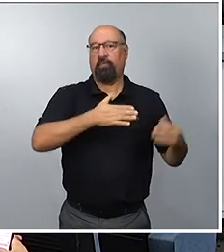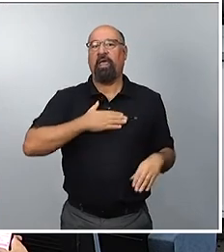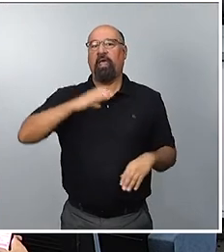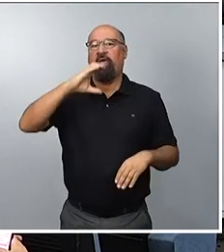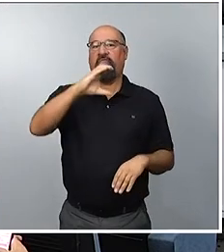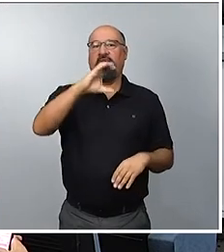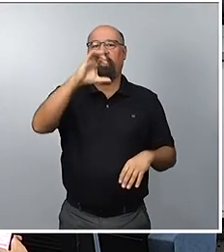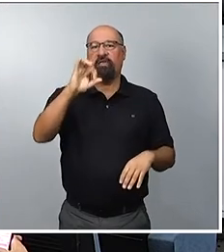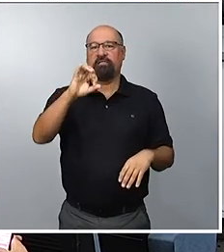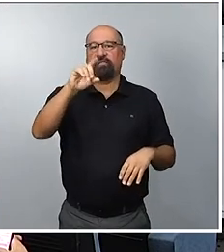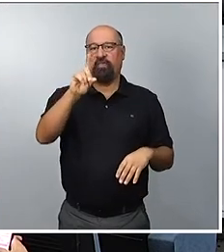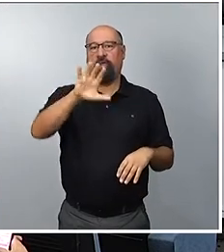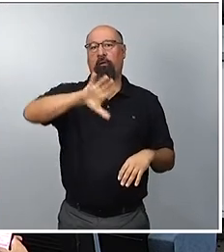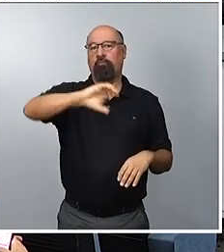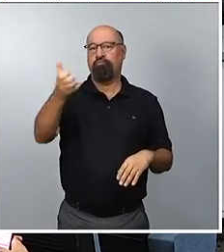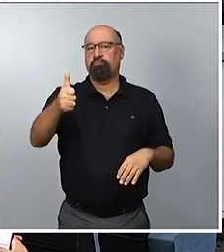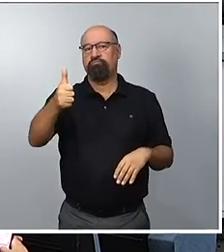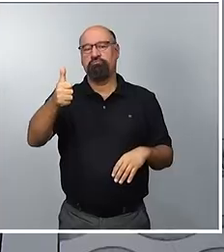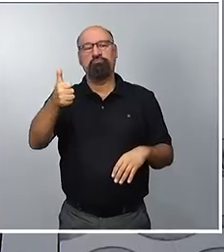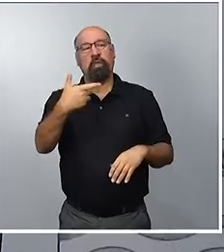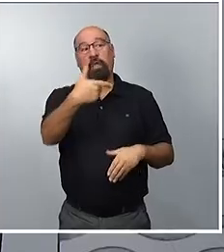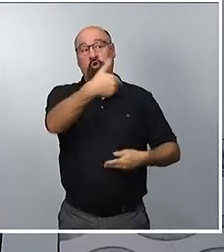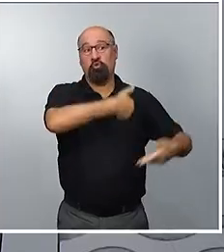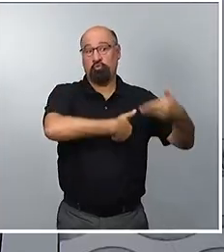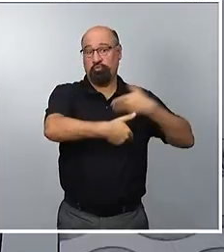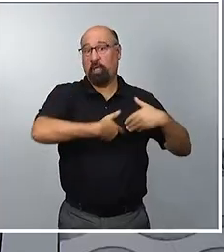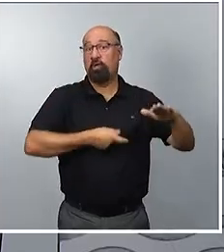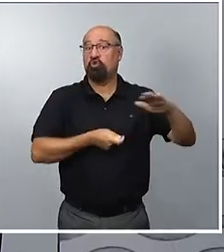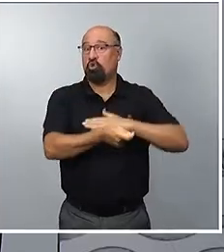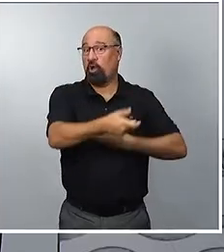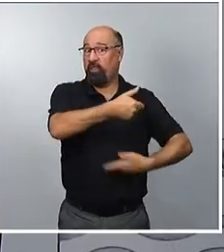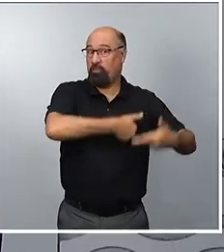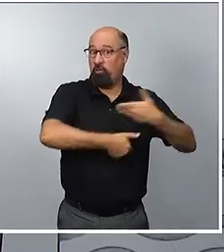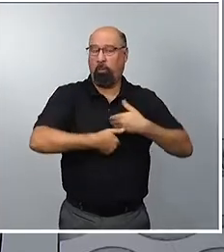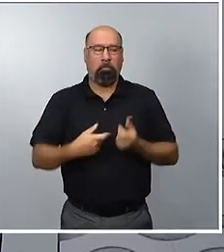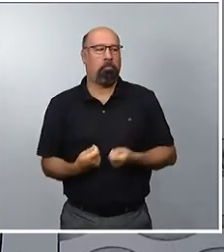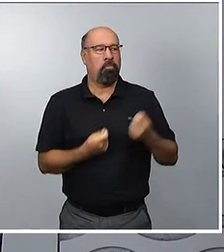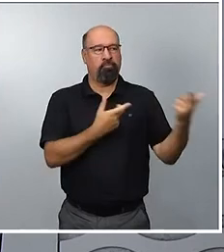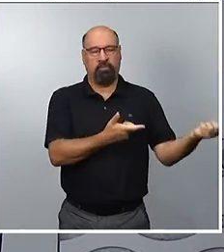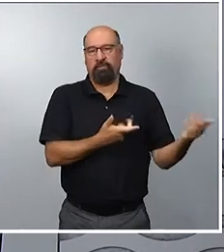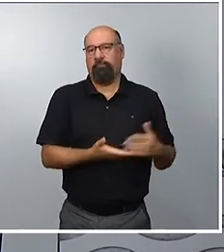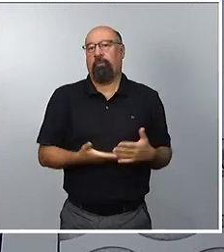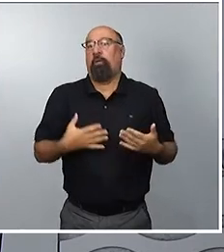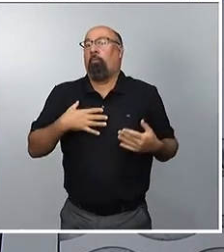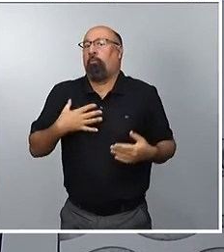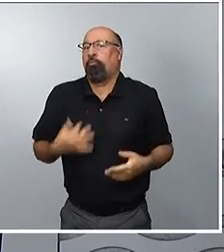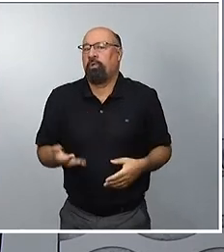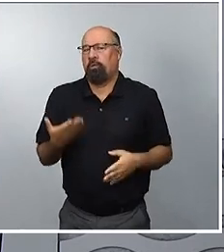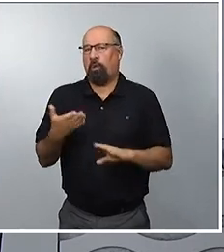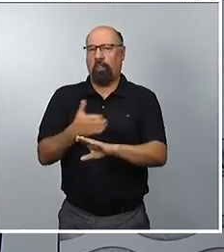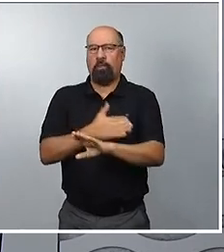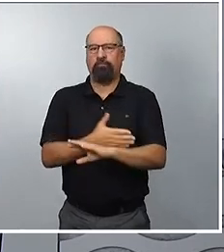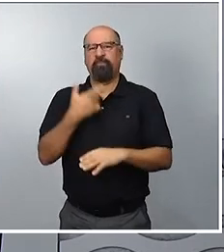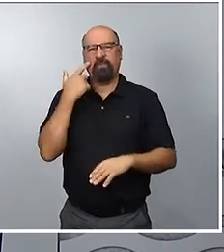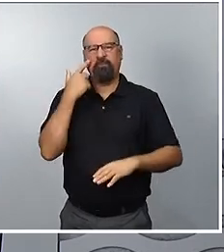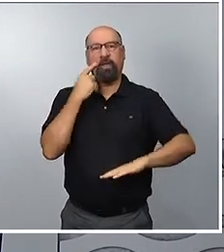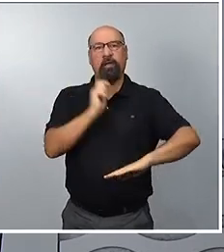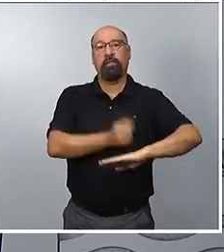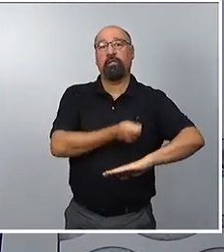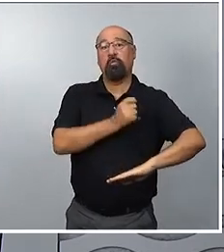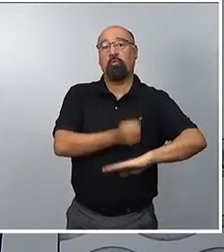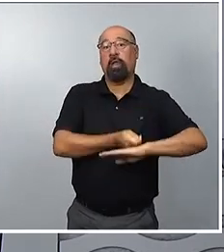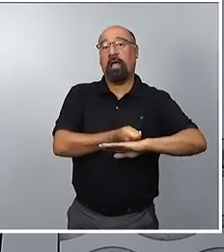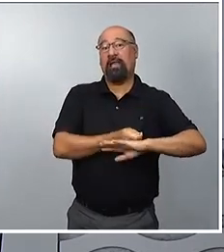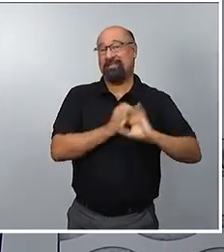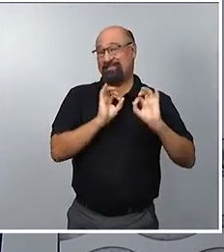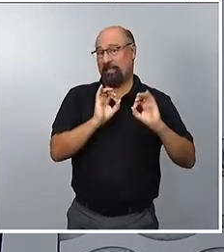cumplida respuesta a esta solicitud del tribunal. Y quizá me adelanto, pero usted me dirá, bueno, ¿y cuándo el tribunal? Cuando el